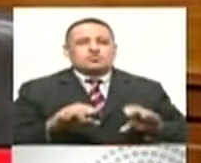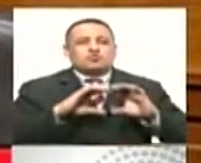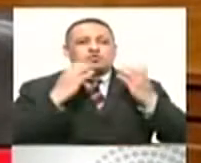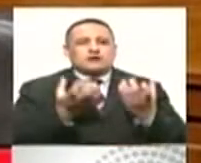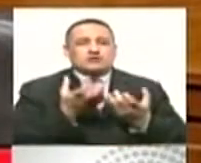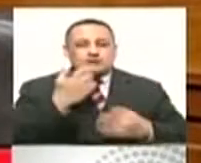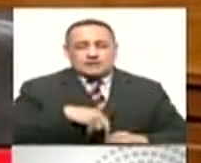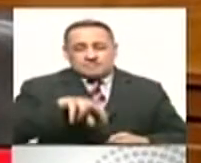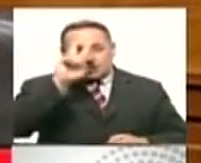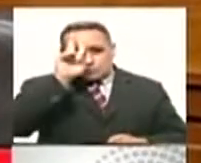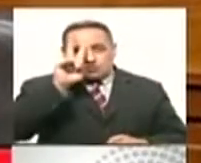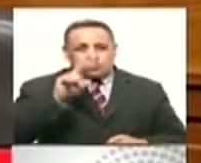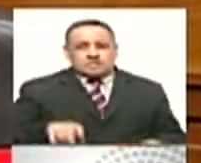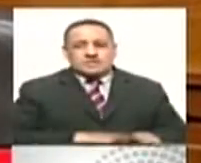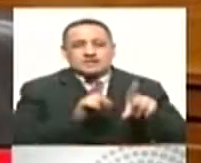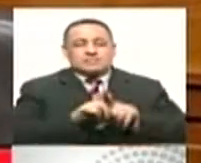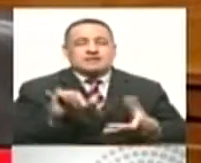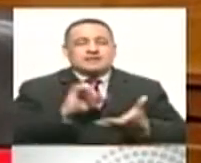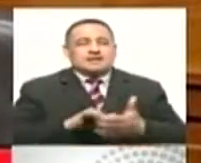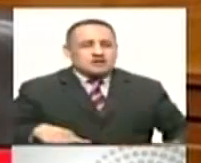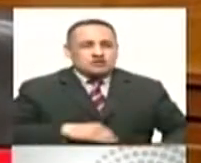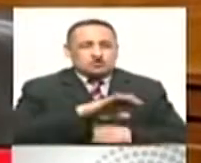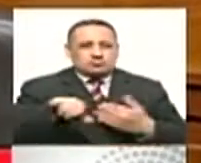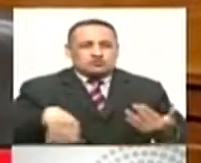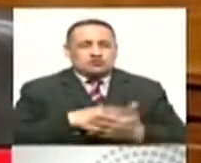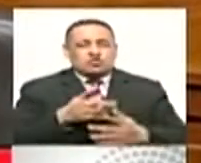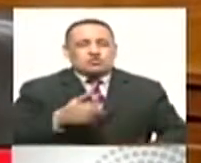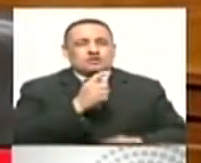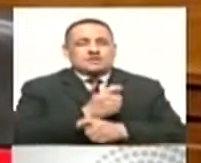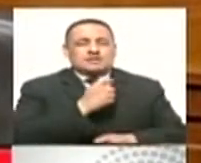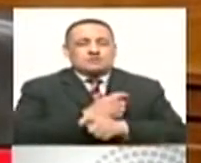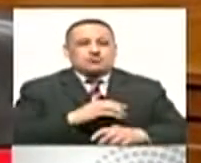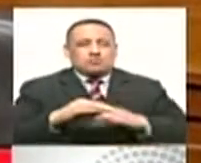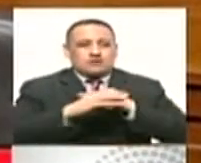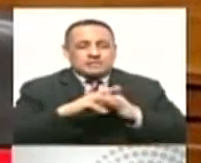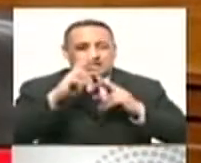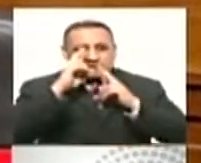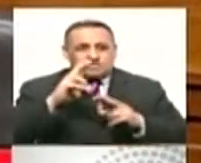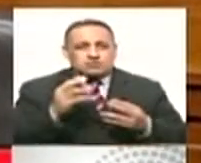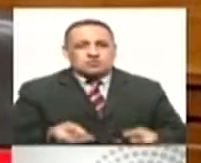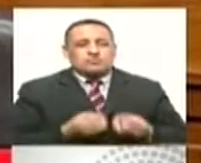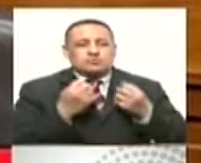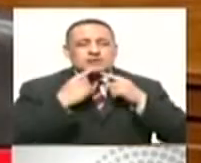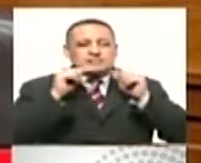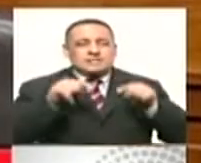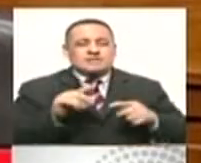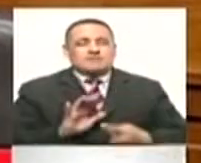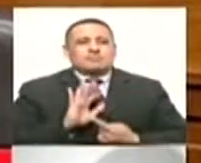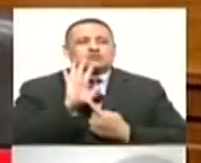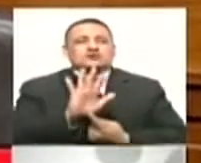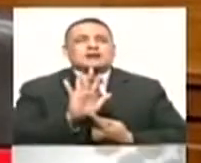bastante destacadas, incluso Arequipa, ¿no es cierto?, que